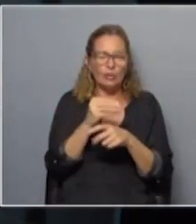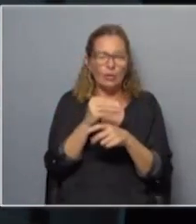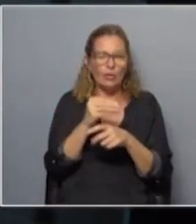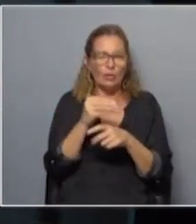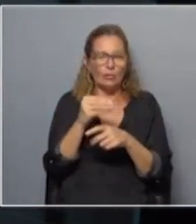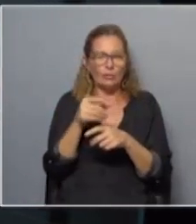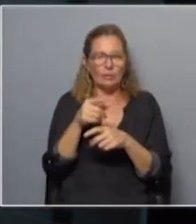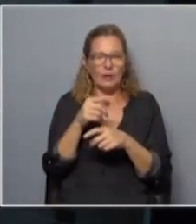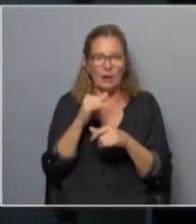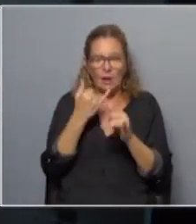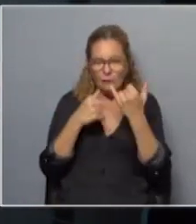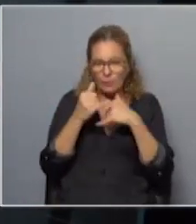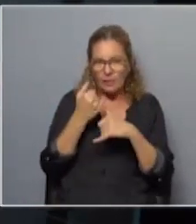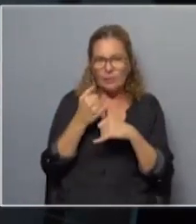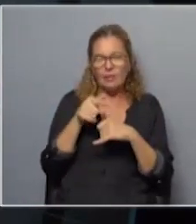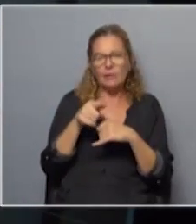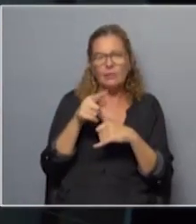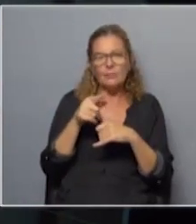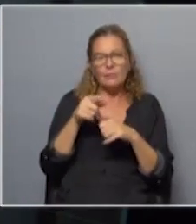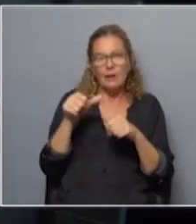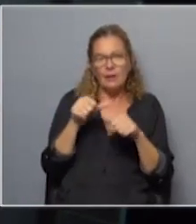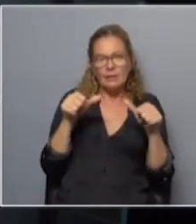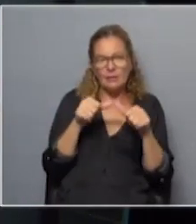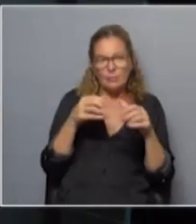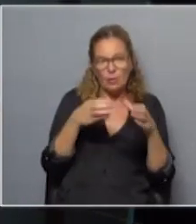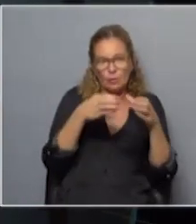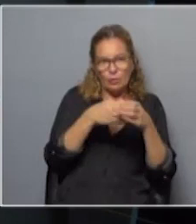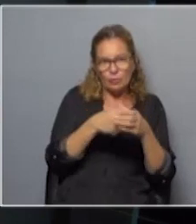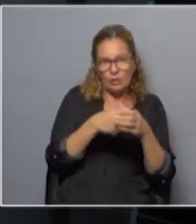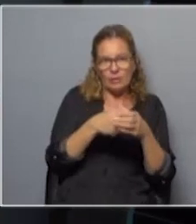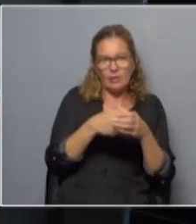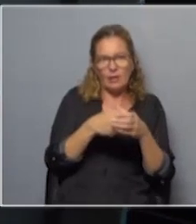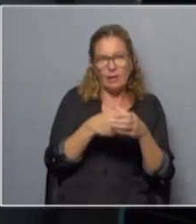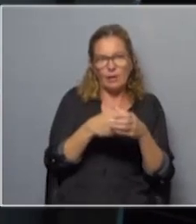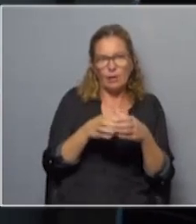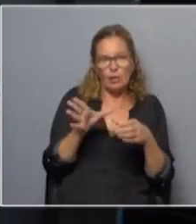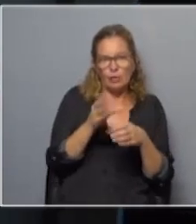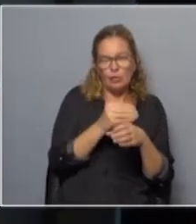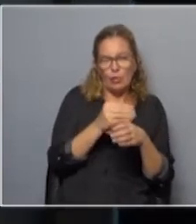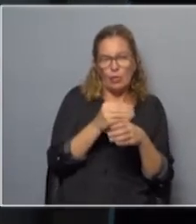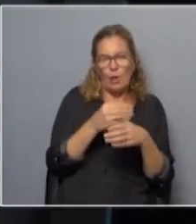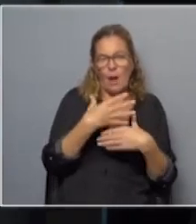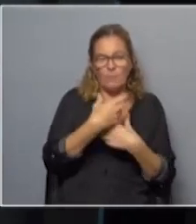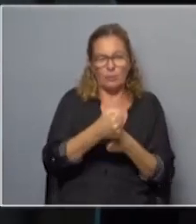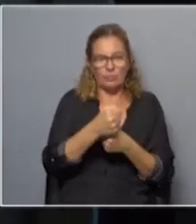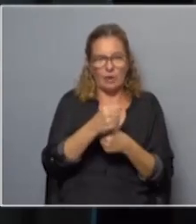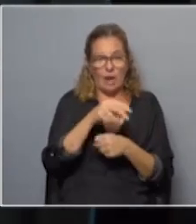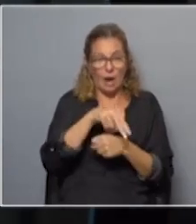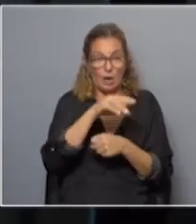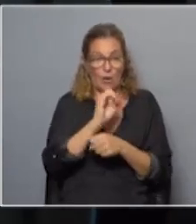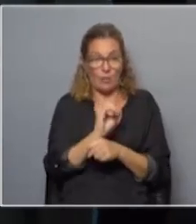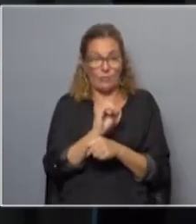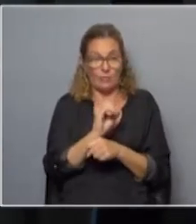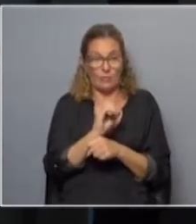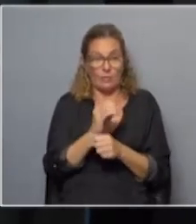jerarquización de la noticia y ahí lo que hacíamos fue agrupar las noticias que tenían todos los actores a favor del no o la mayoría a favor